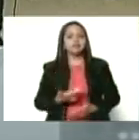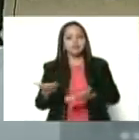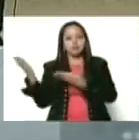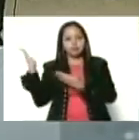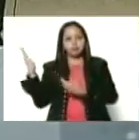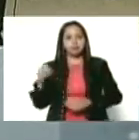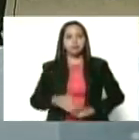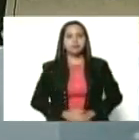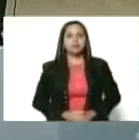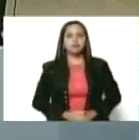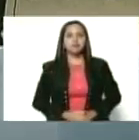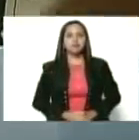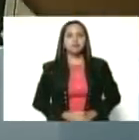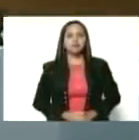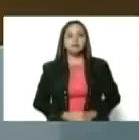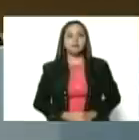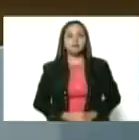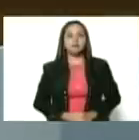mujerero.